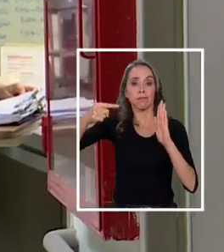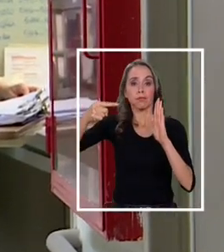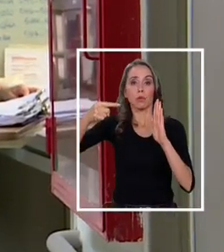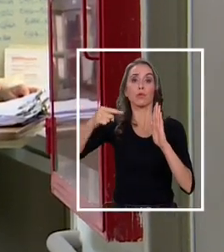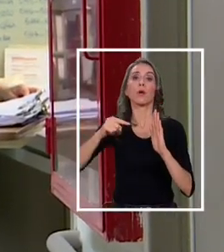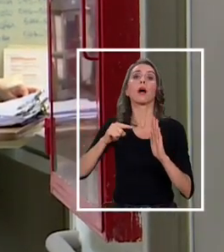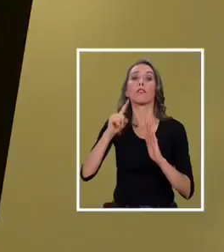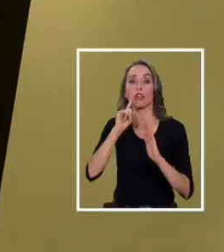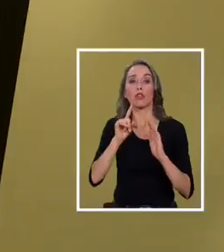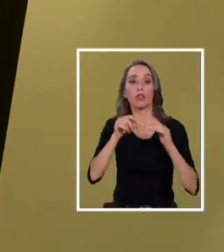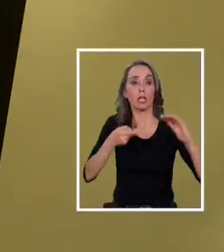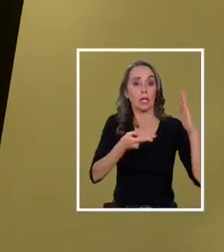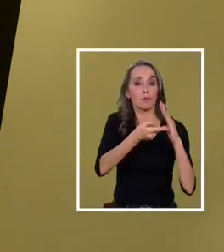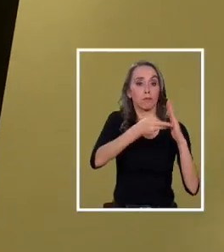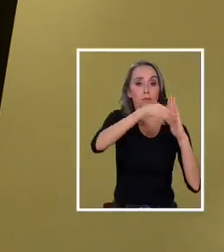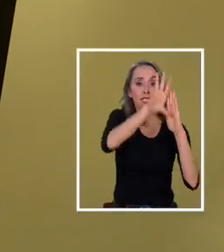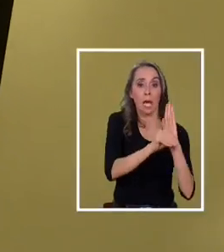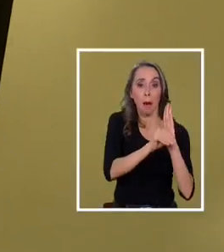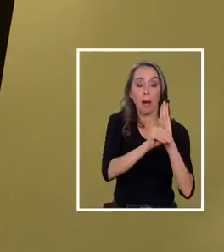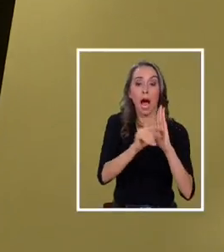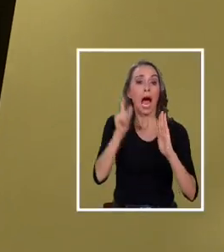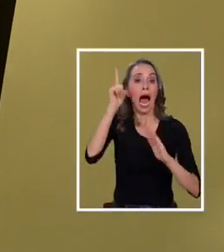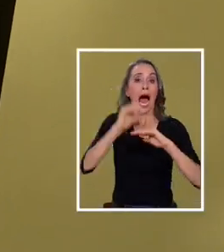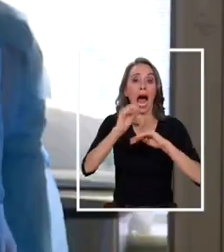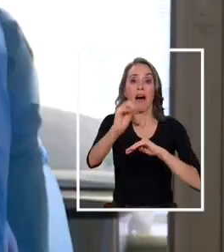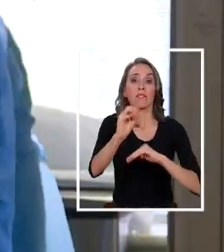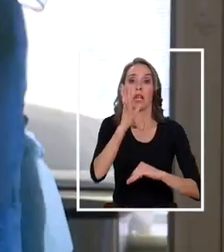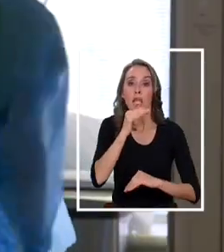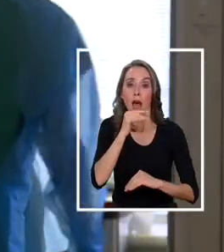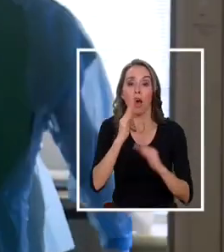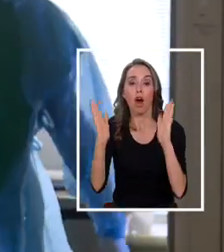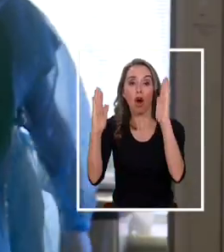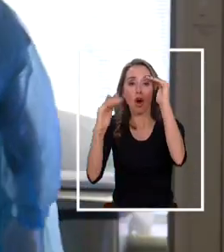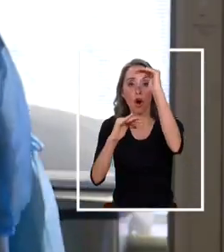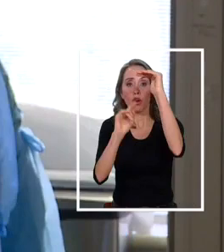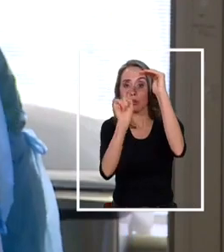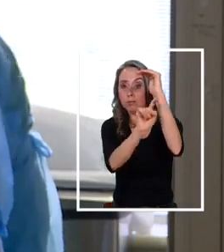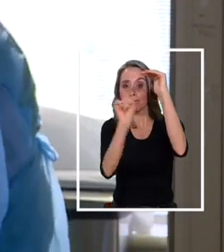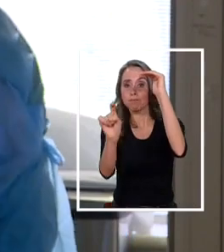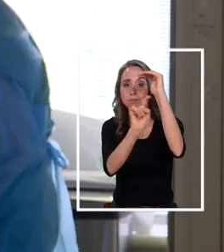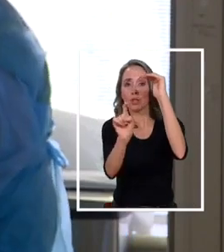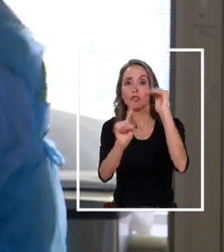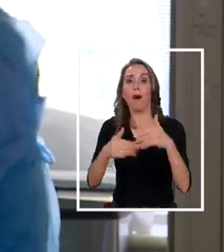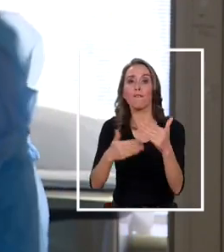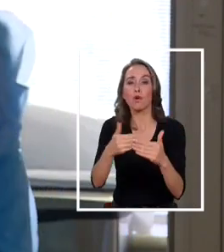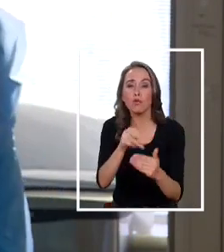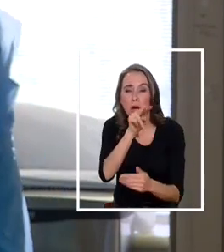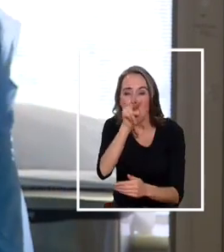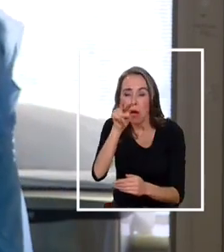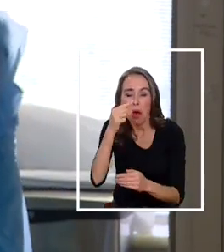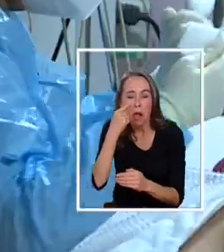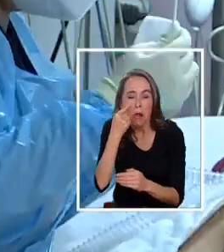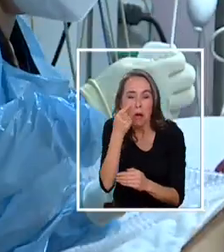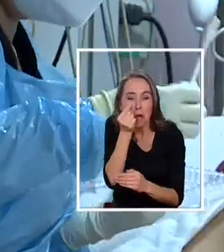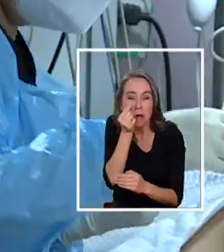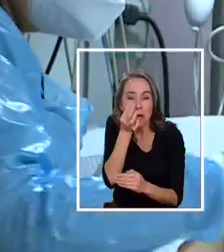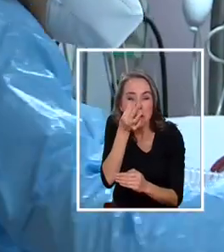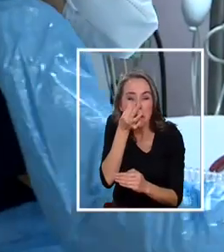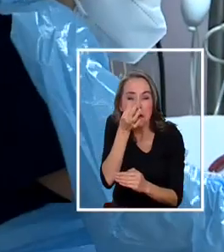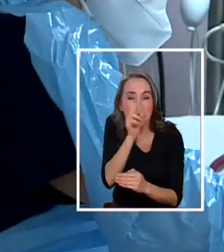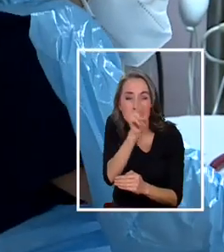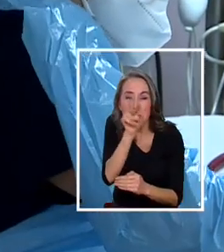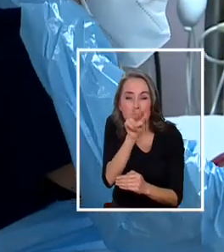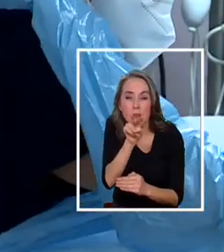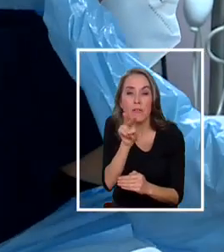desconexión del sistema eléctrico, mientras que otros tenían pantallas defectuosas o poco legibles. Desde el